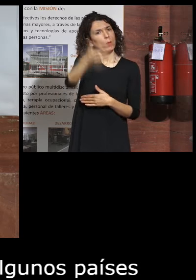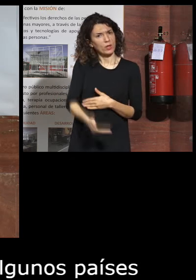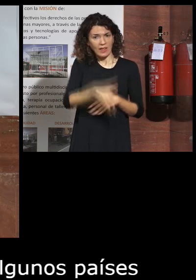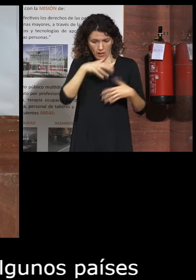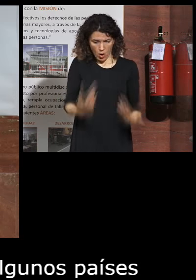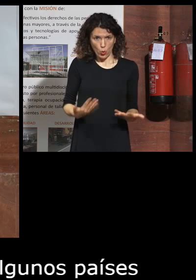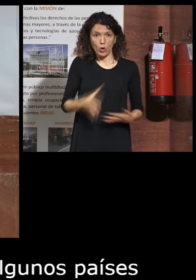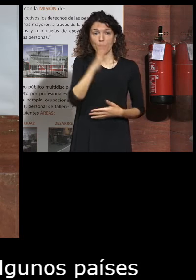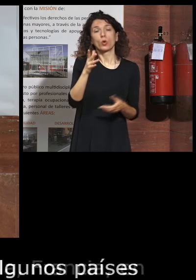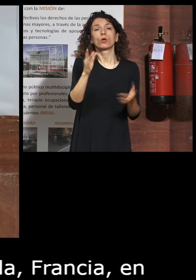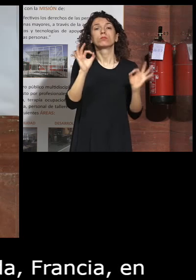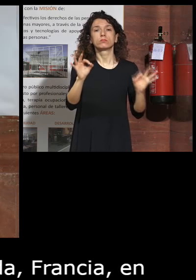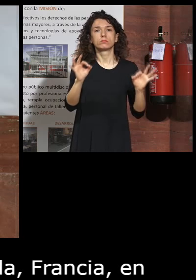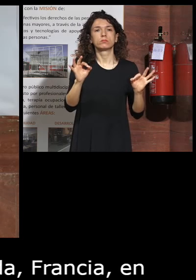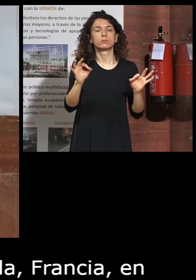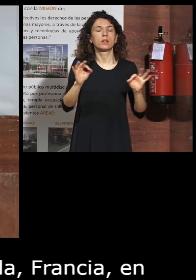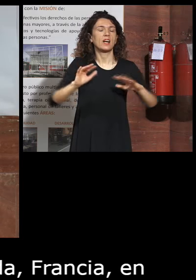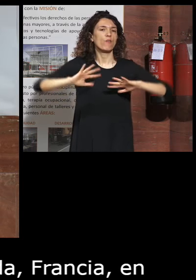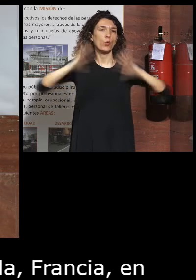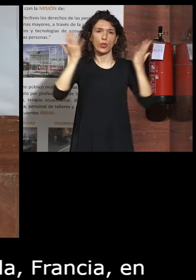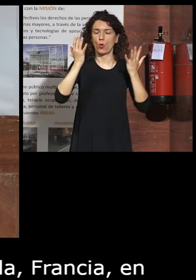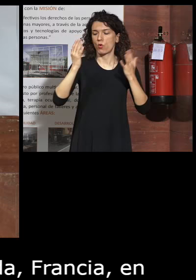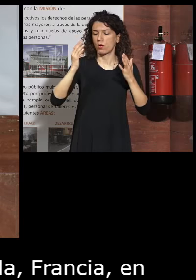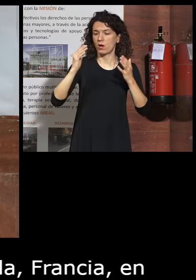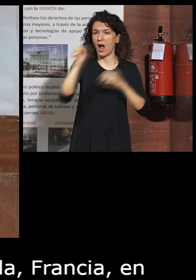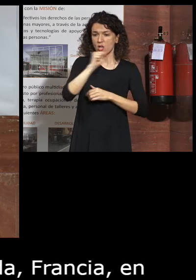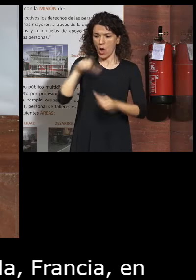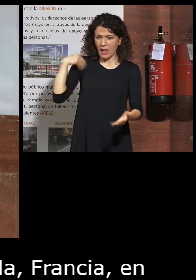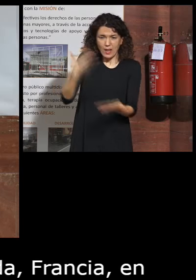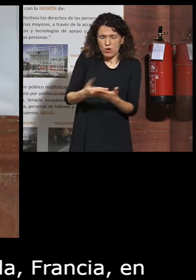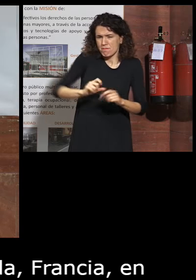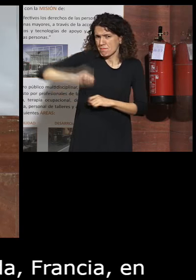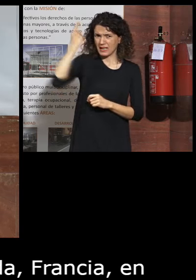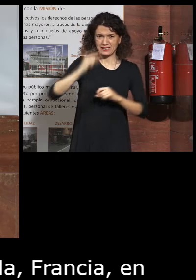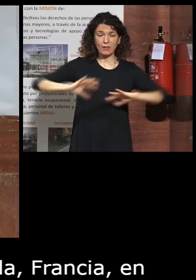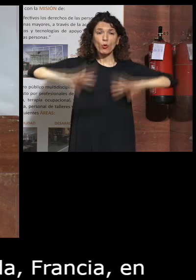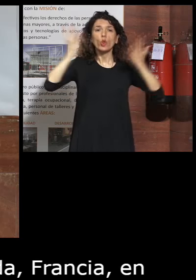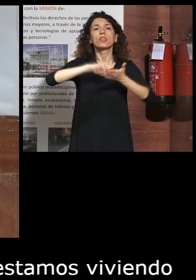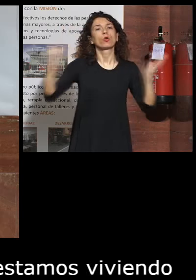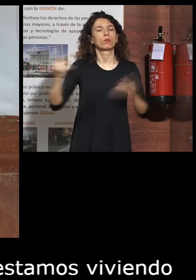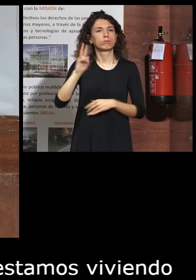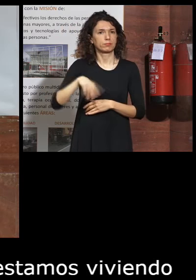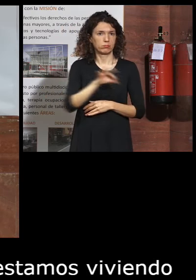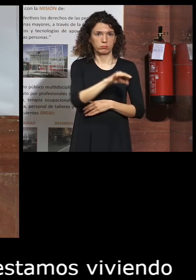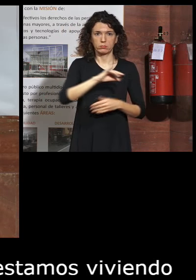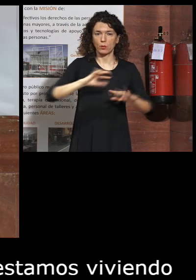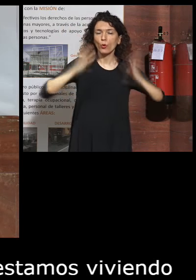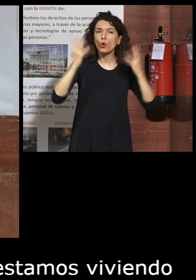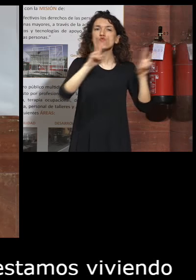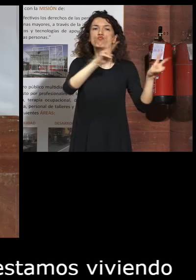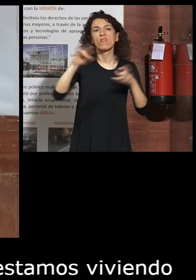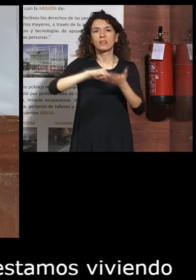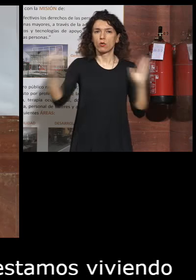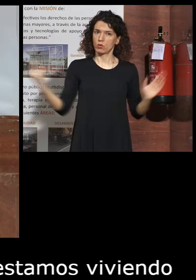porque asistimos a la mayor revolución de los últimos años, que es la revolución tecnológica, la revolución de las nuevas